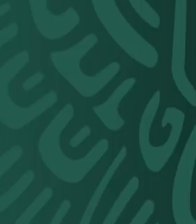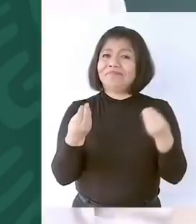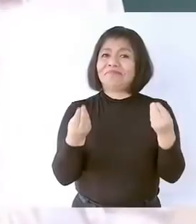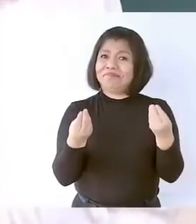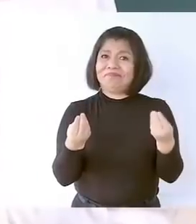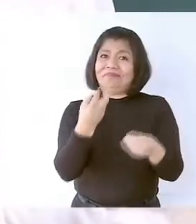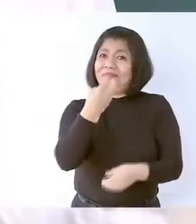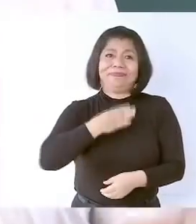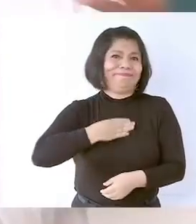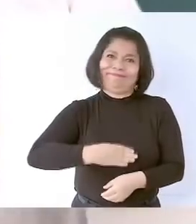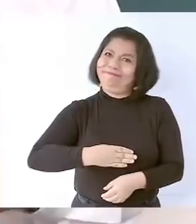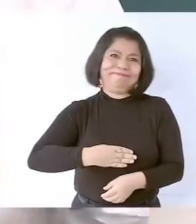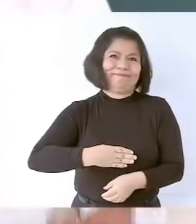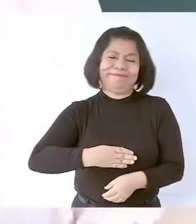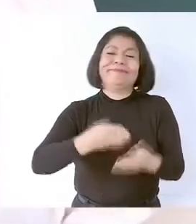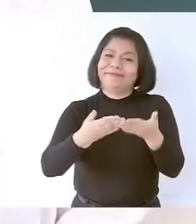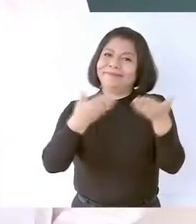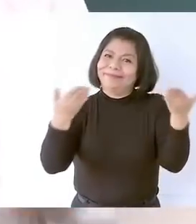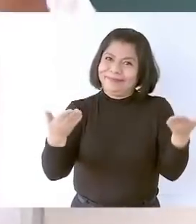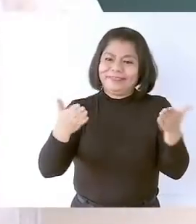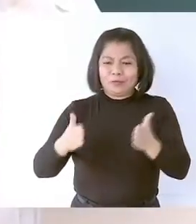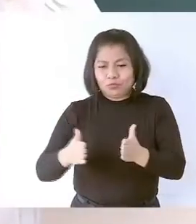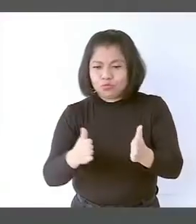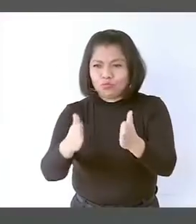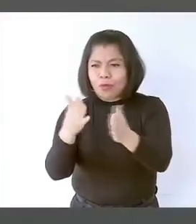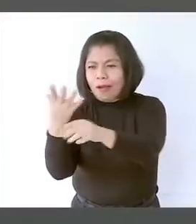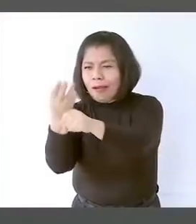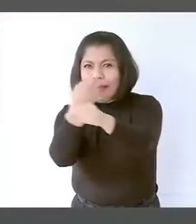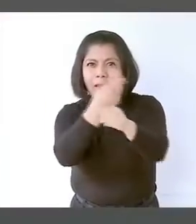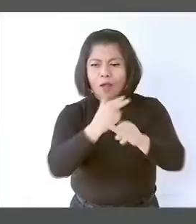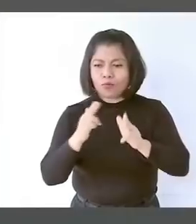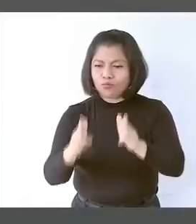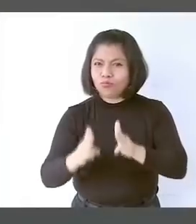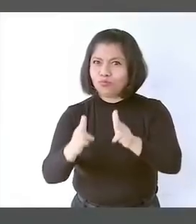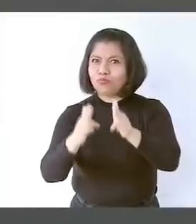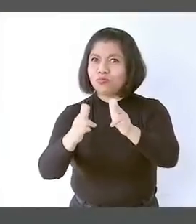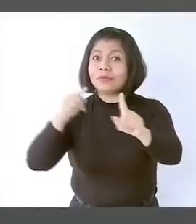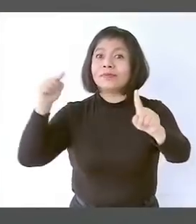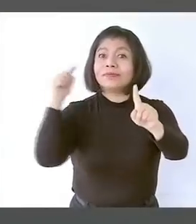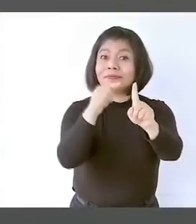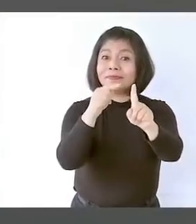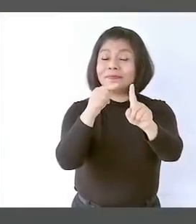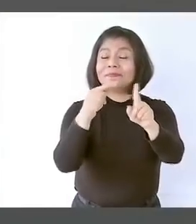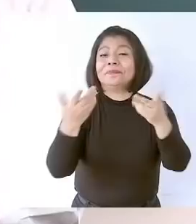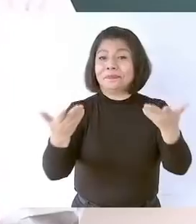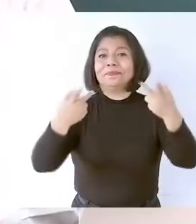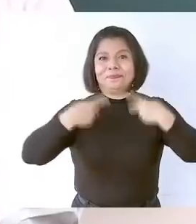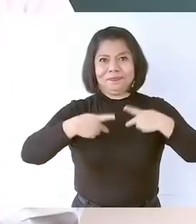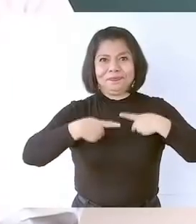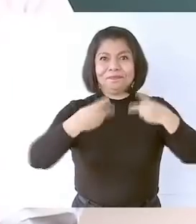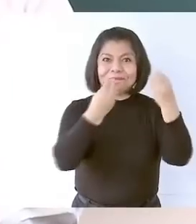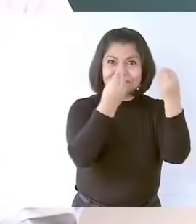¿para qué es el tren? Pues para que se beneficien quienes viven, trabajan, invierten,